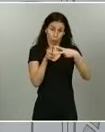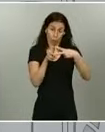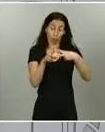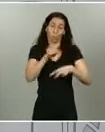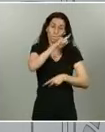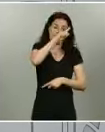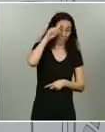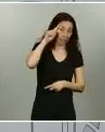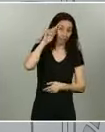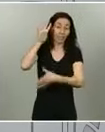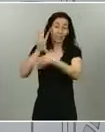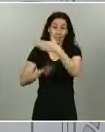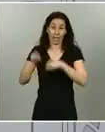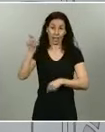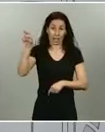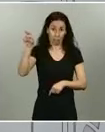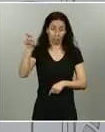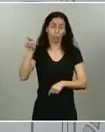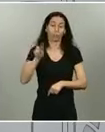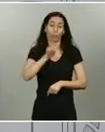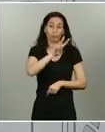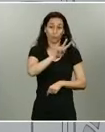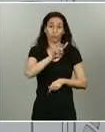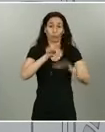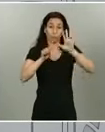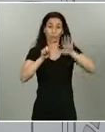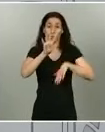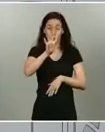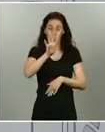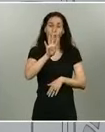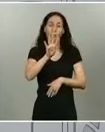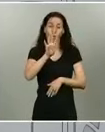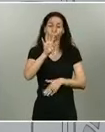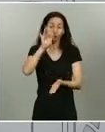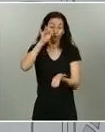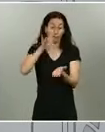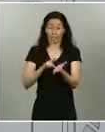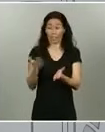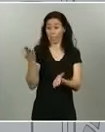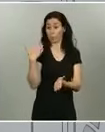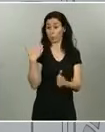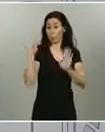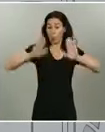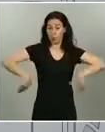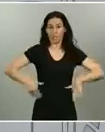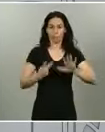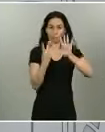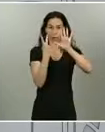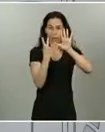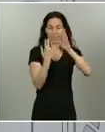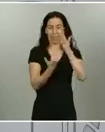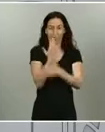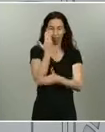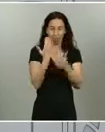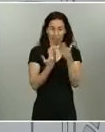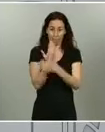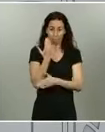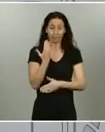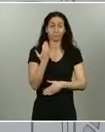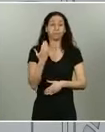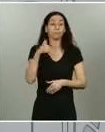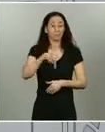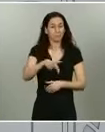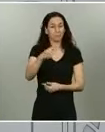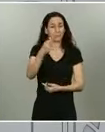44 y 65 casos con fecha de notificación en los últimos siete días que pese a ser cifras más altas